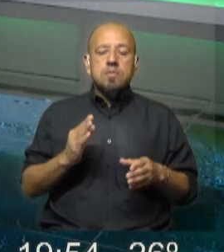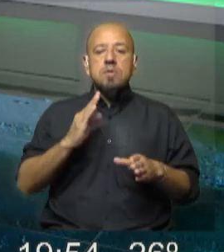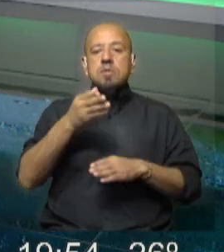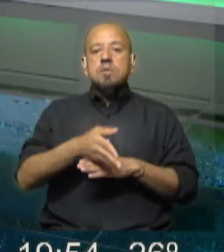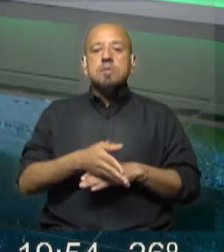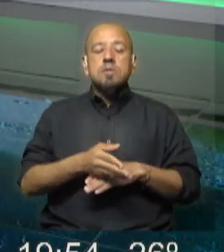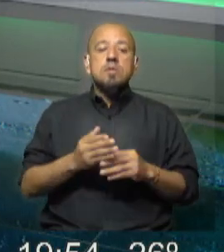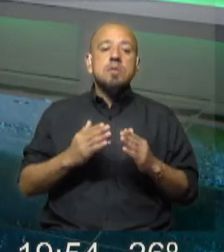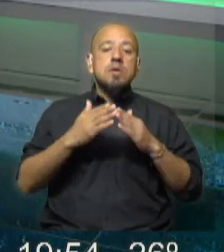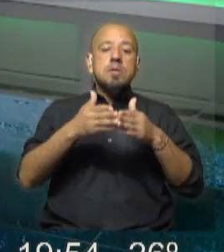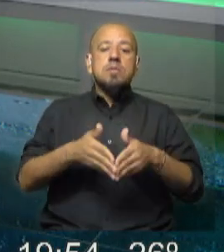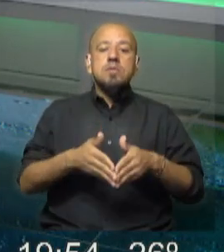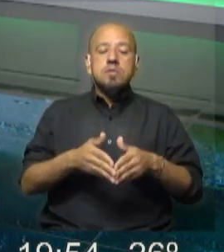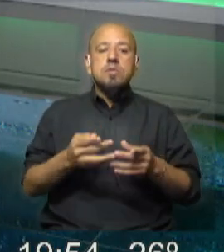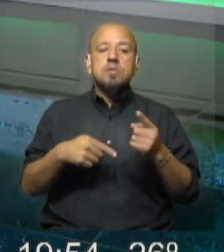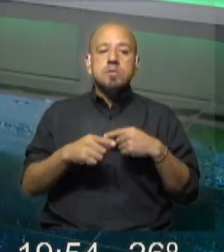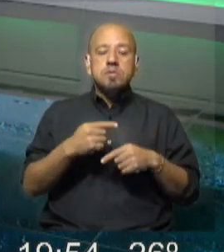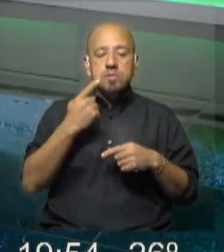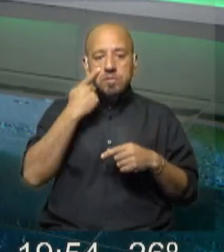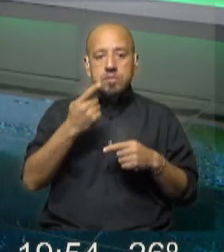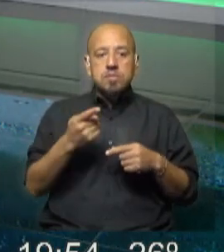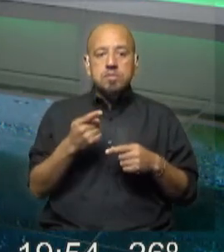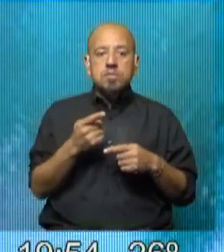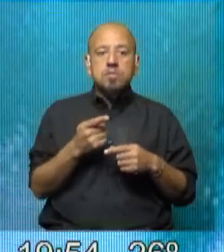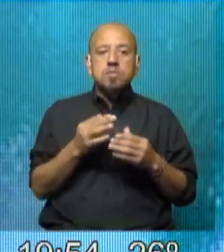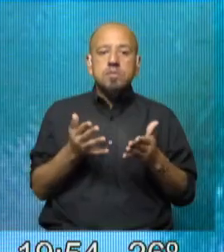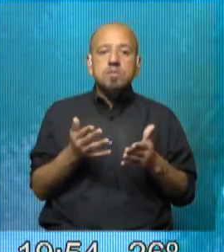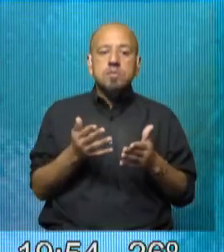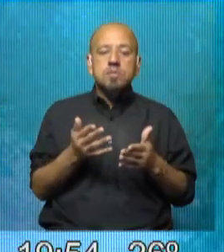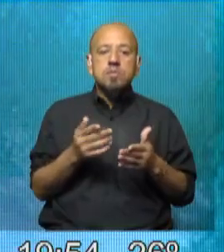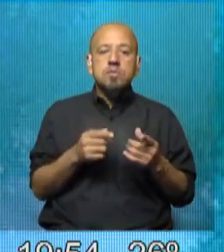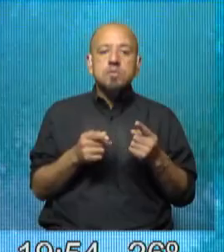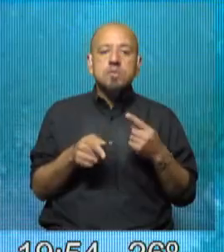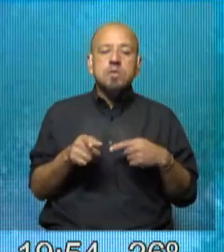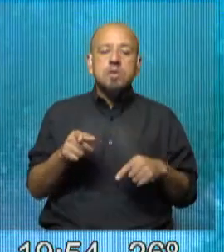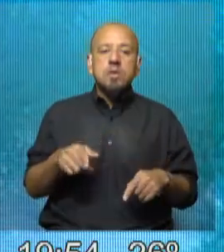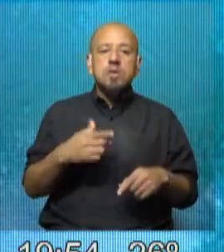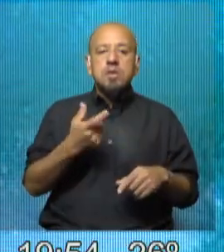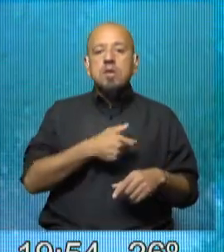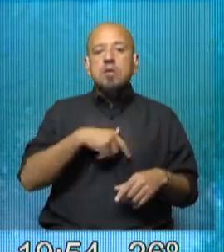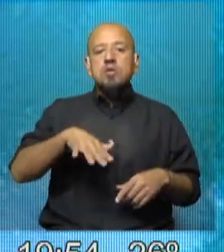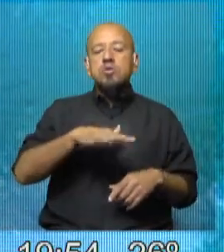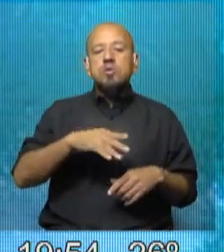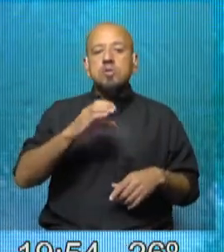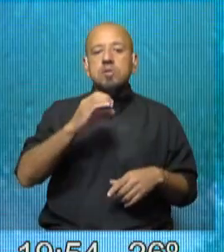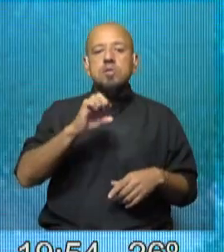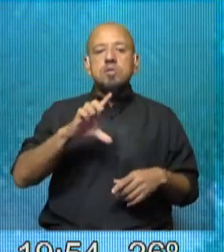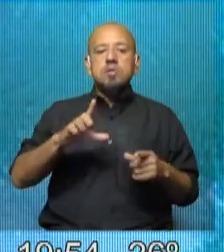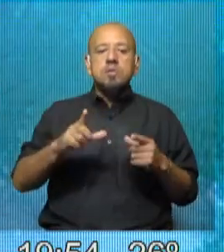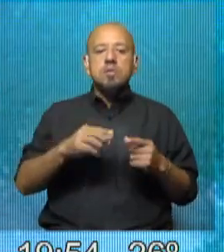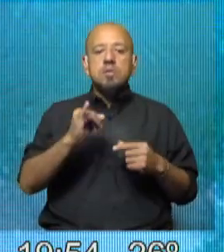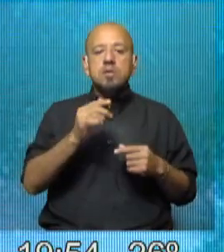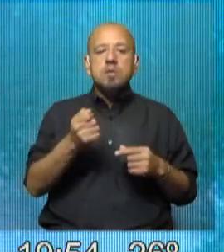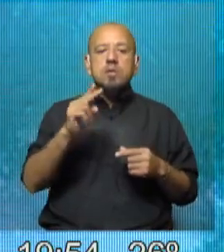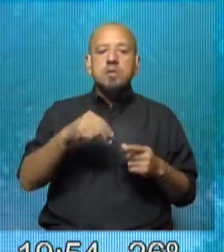a la playa, la costa. Así que bueno, vamos a escuchar como último testimonio de la sociedad civil a Ian Ruiz, quien